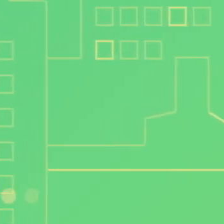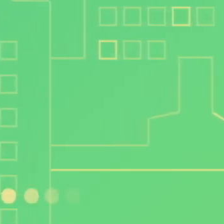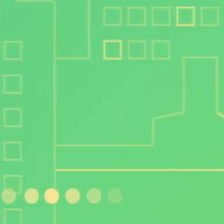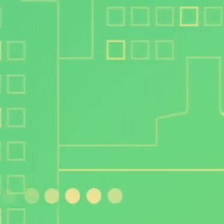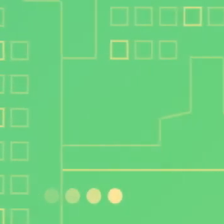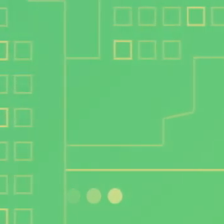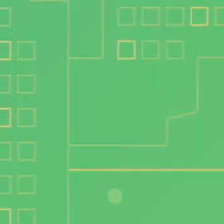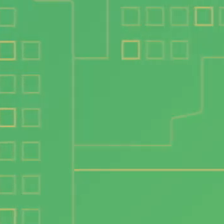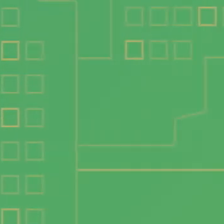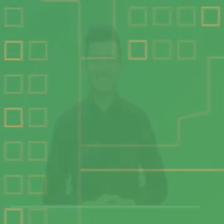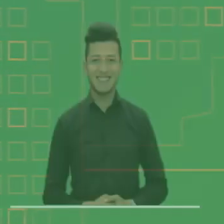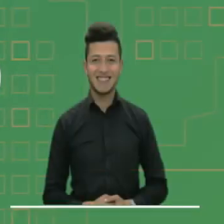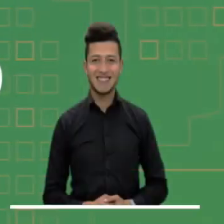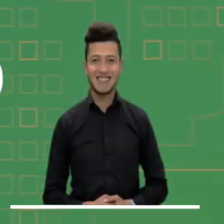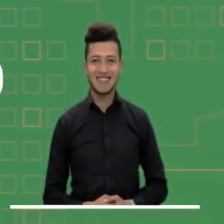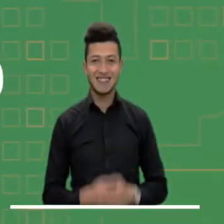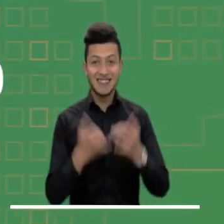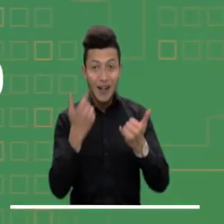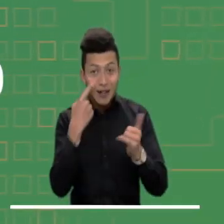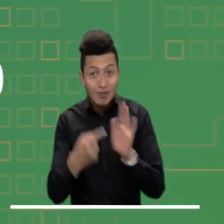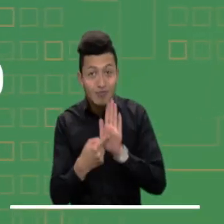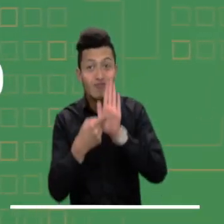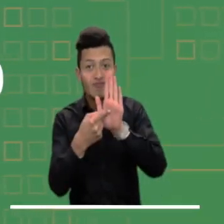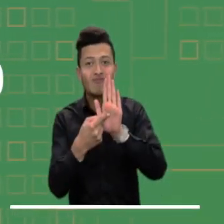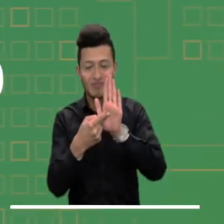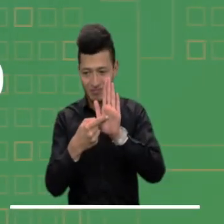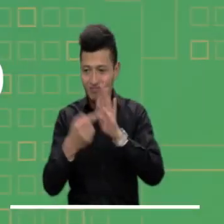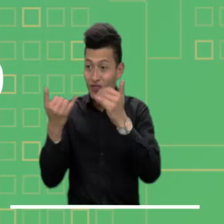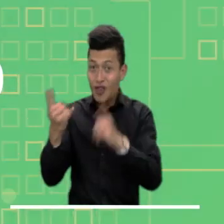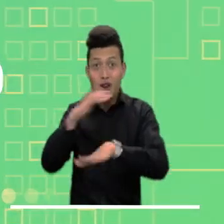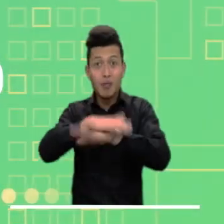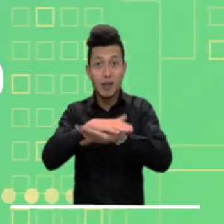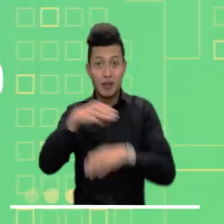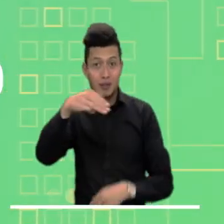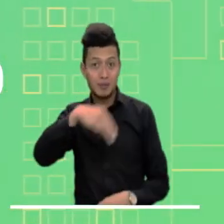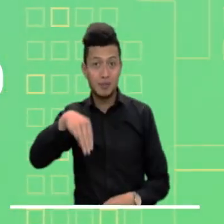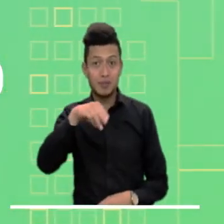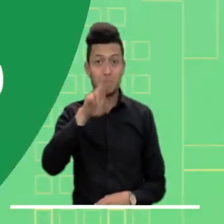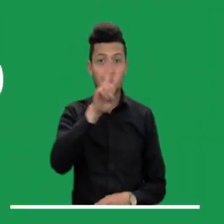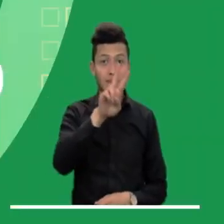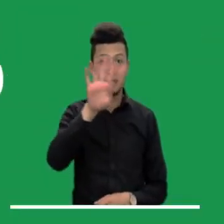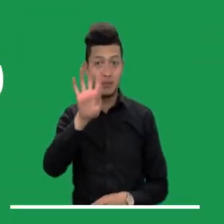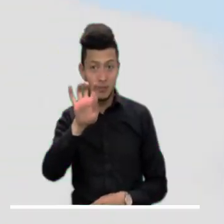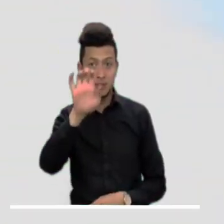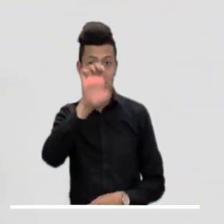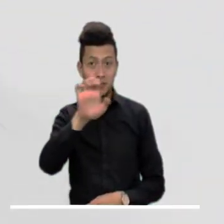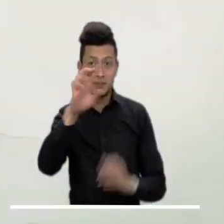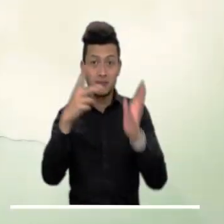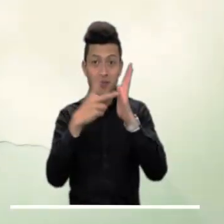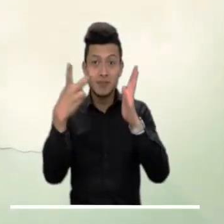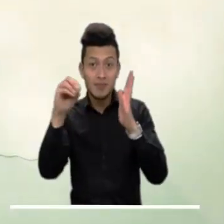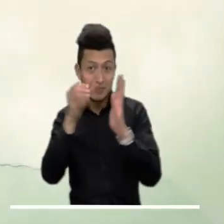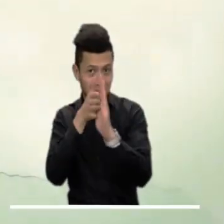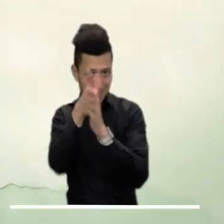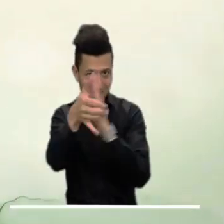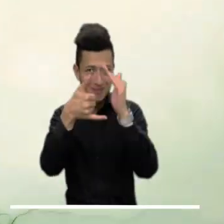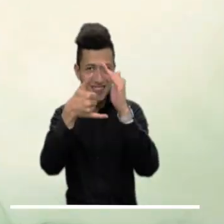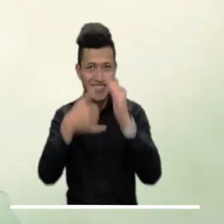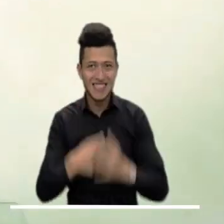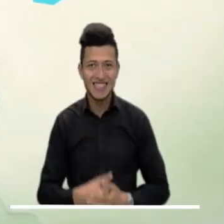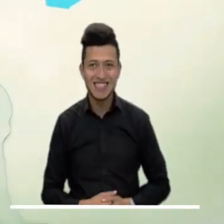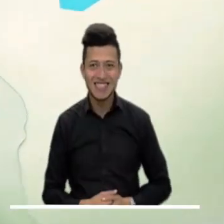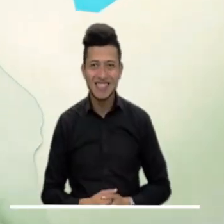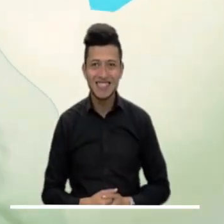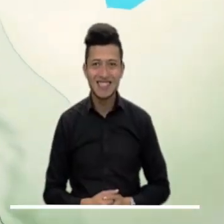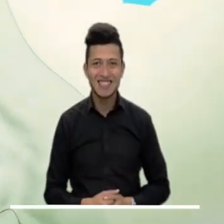Los invitamos a conocer el pronóstico para la tarde de hoy, miércoles 29 de enero de 2020. Aunque el Caribe tendrá un